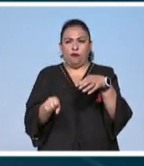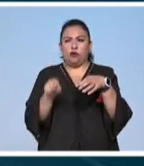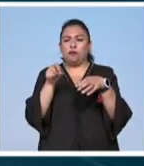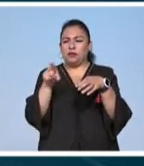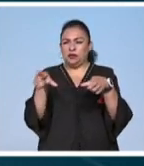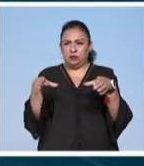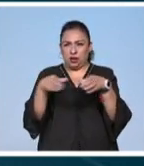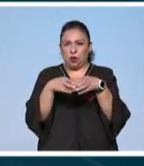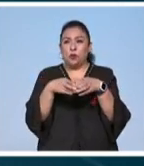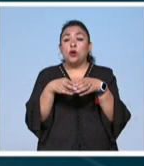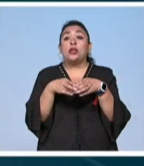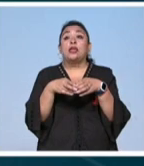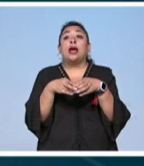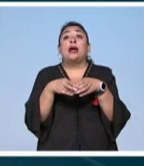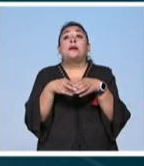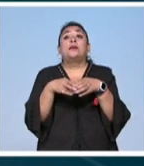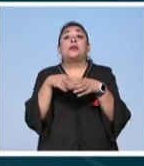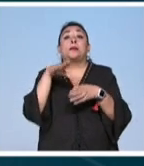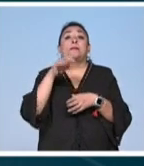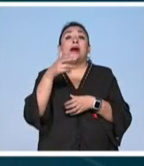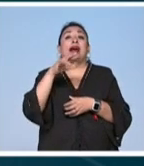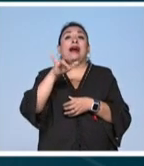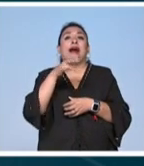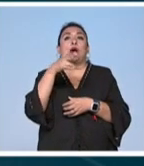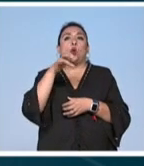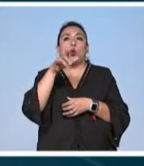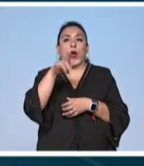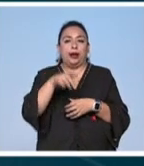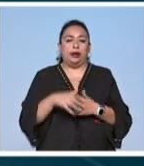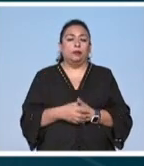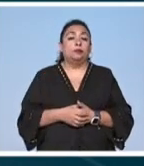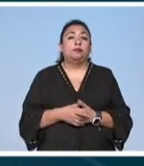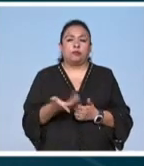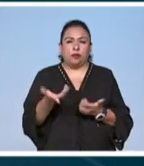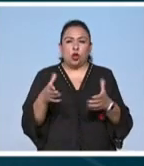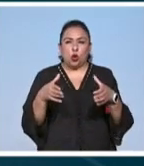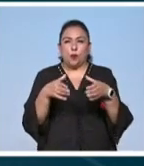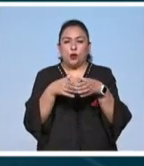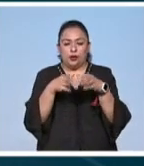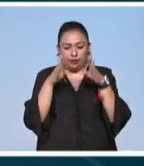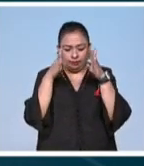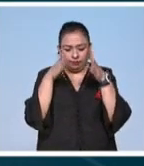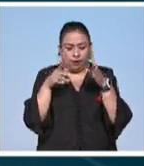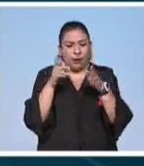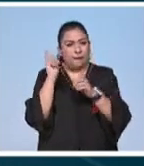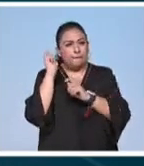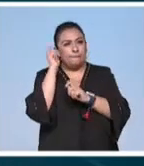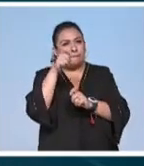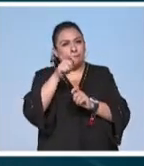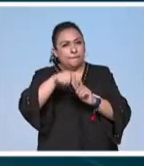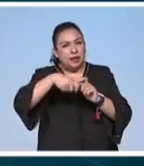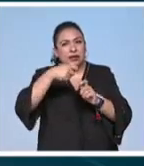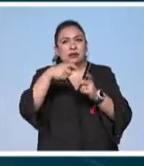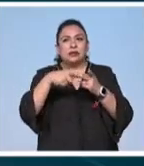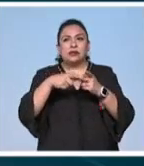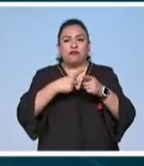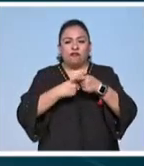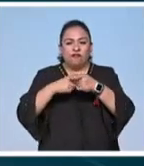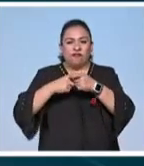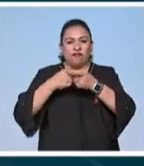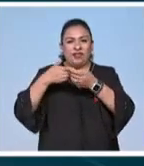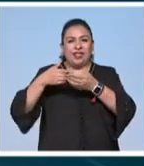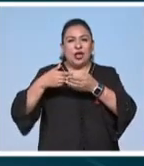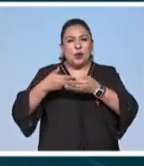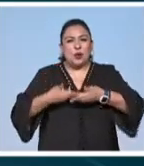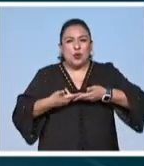comunidad particularmente de la comunidad de majahual una comunidad que se dedica a la pesca la elaboración de hamacas y que tiene